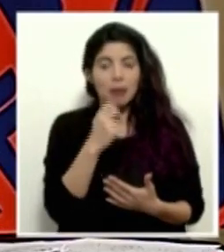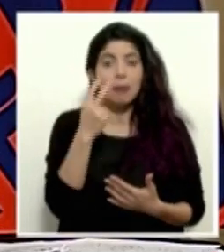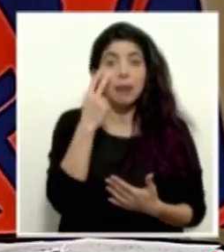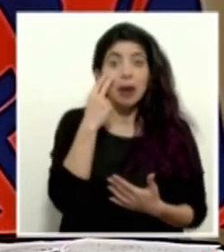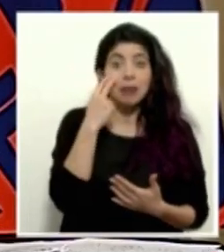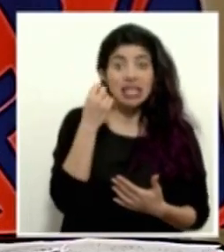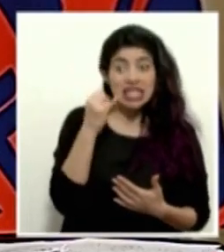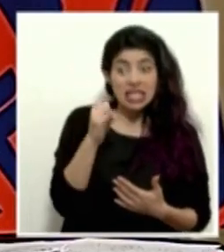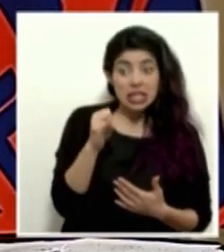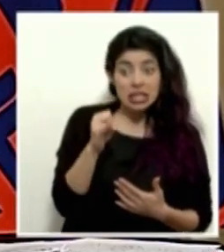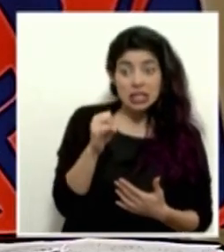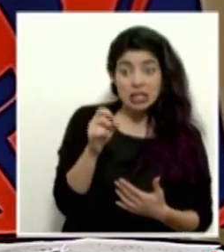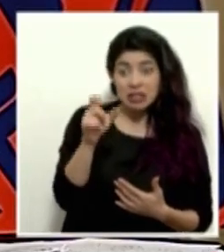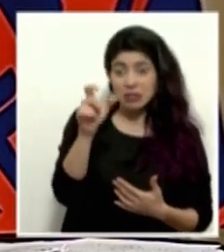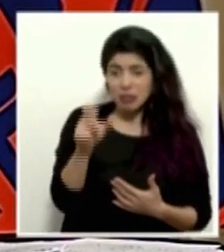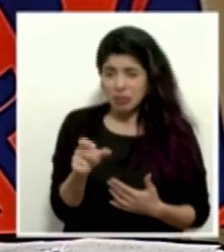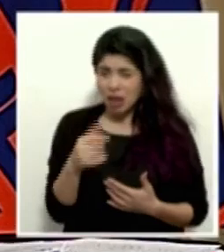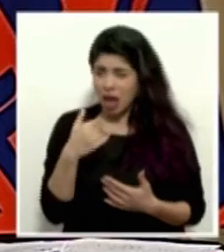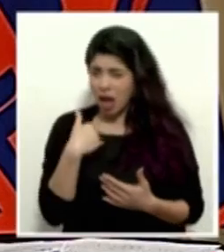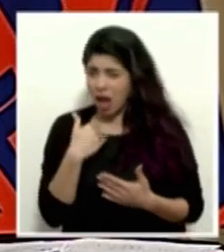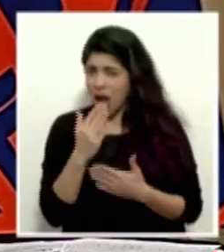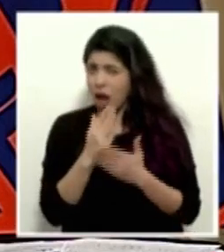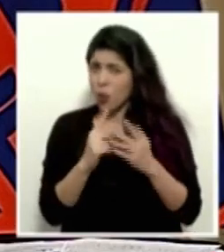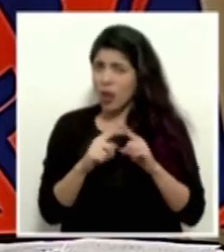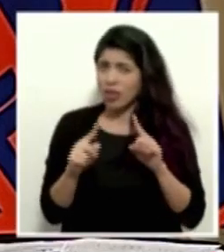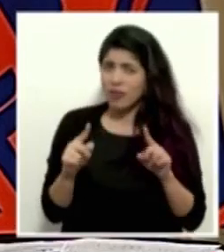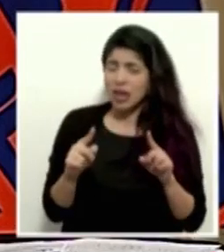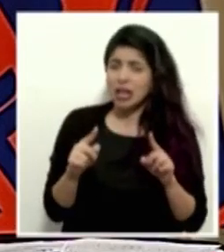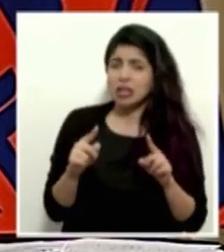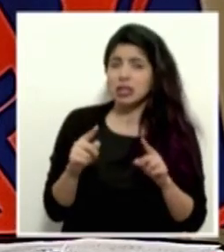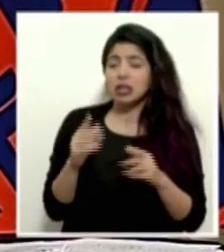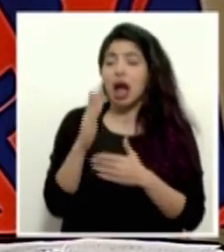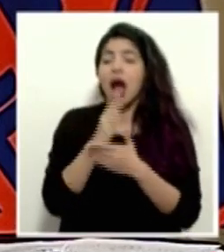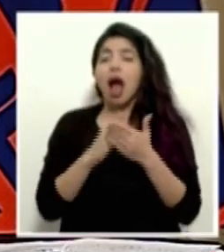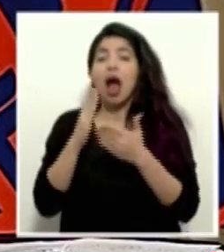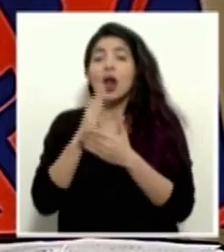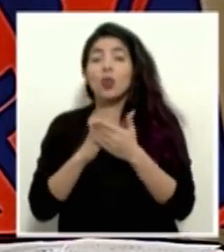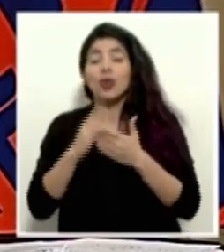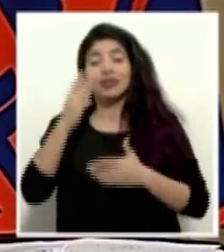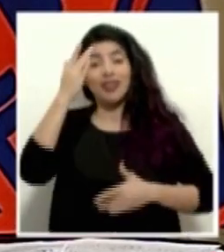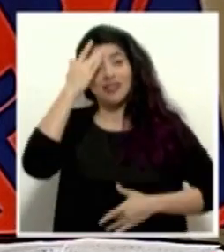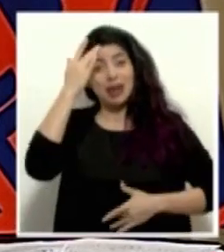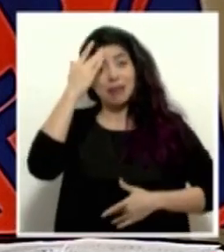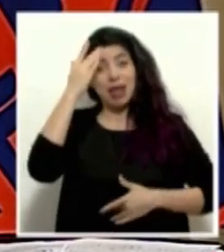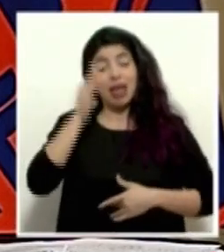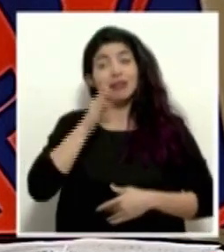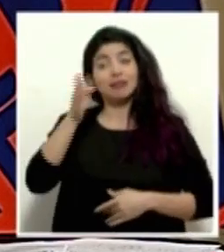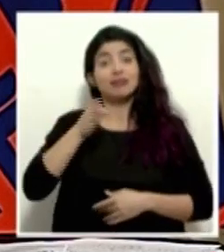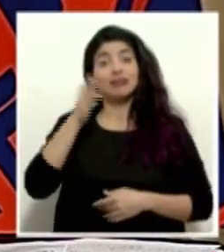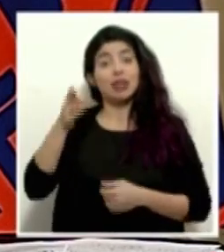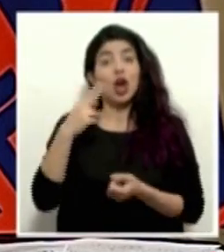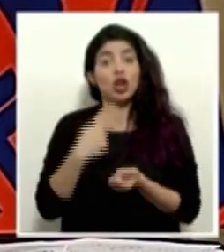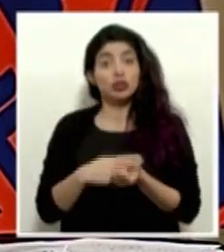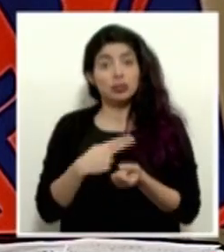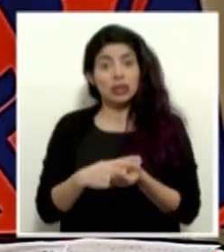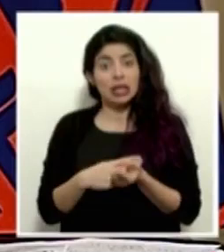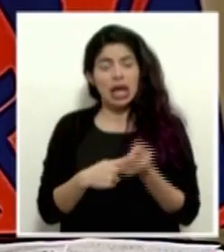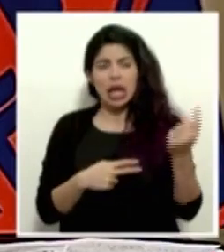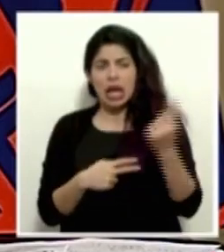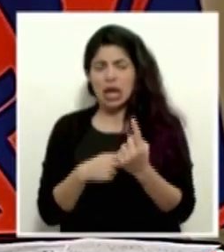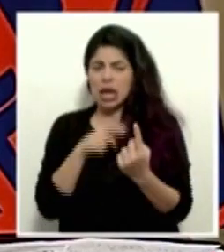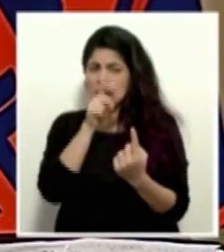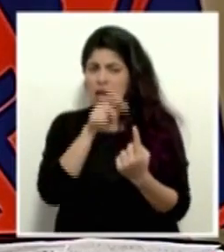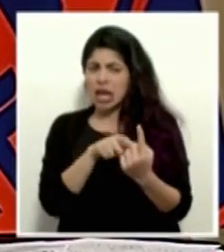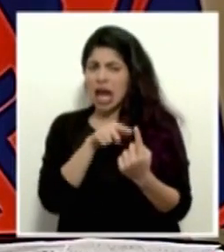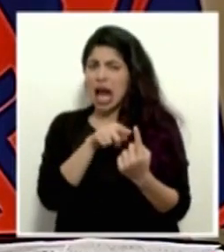hay cierta diferenciación en ciertas patologías que llegan a los hospitales para considerarlos como